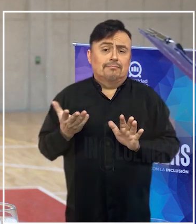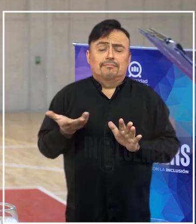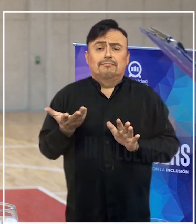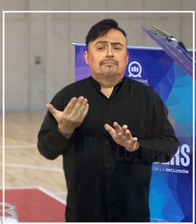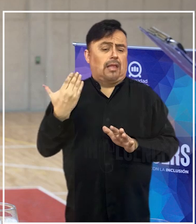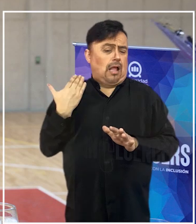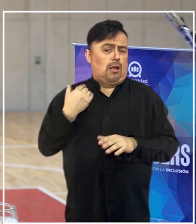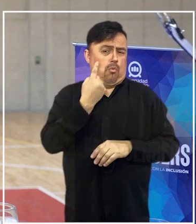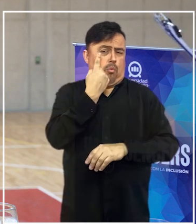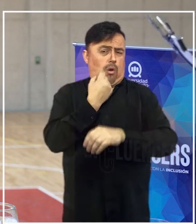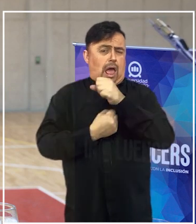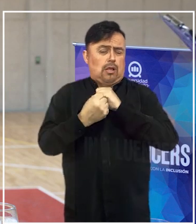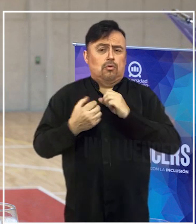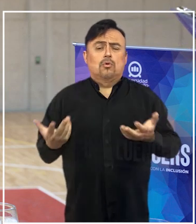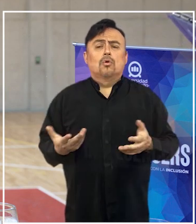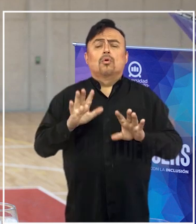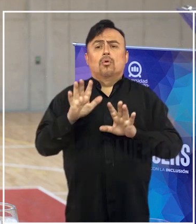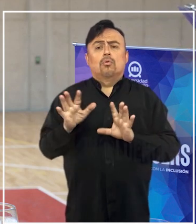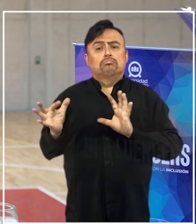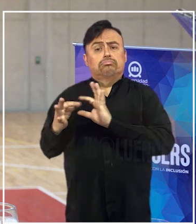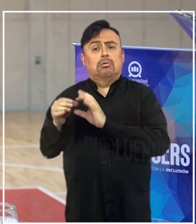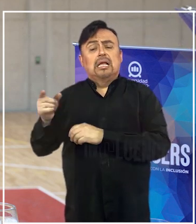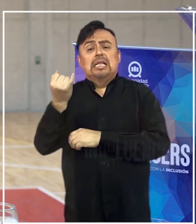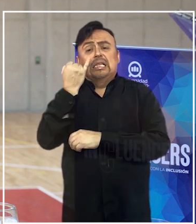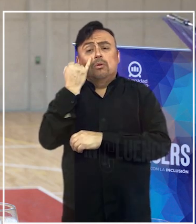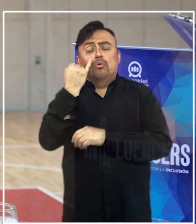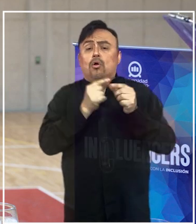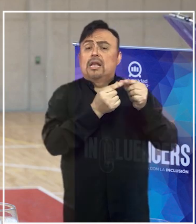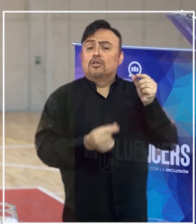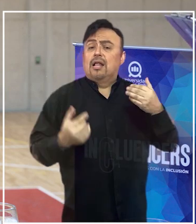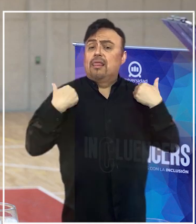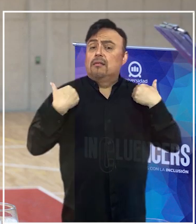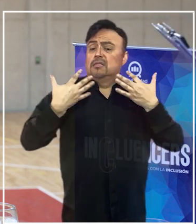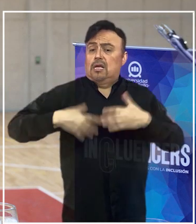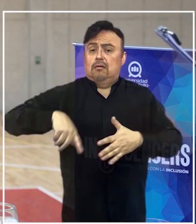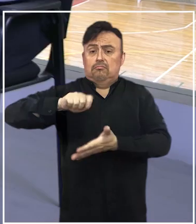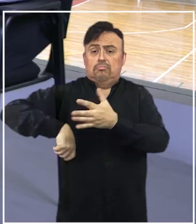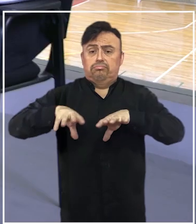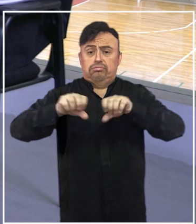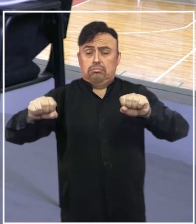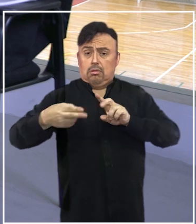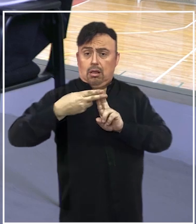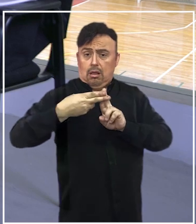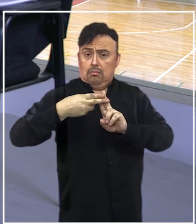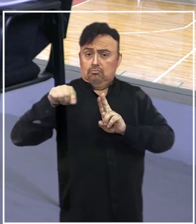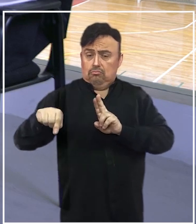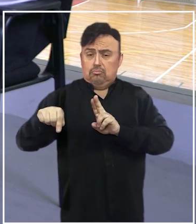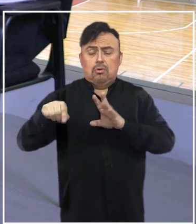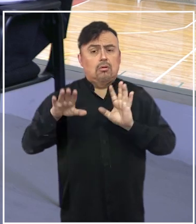casi un año, junto con el Instituto Nacional de Deportes, firmábamos un convenio con Teletón. Fíjese usted que